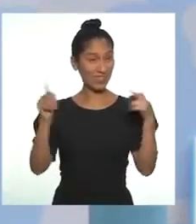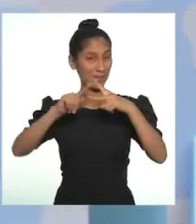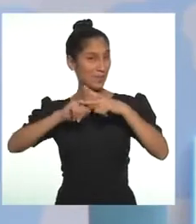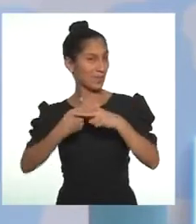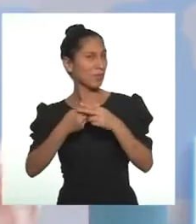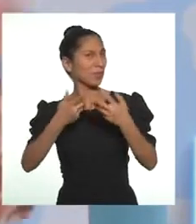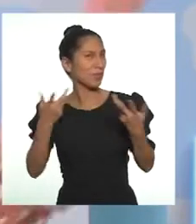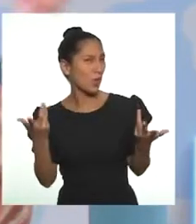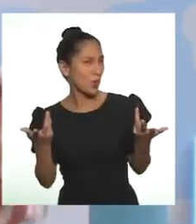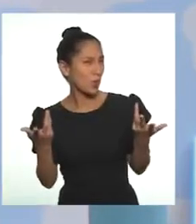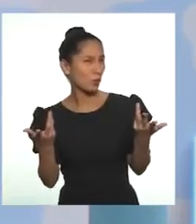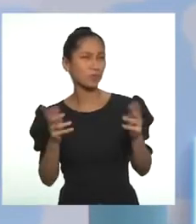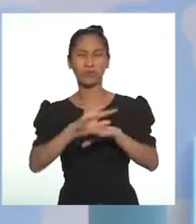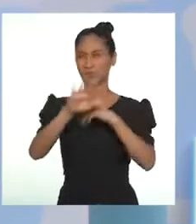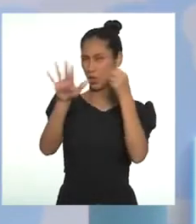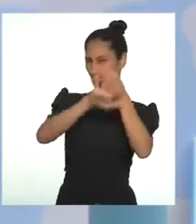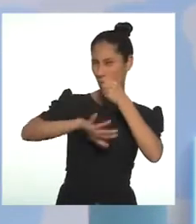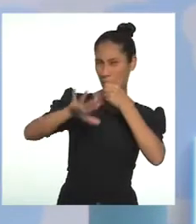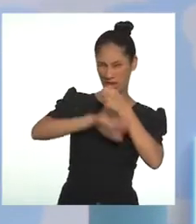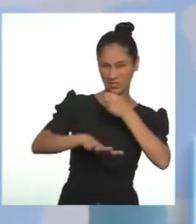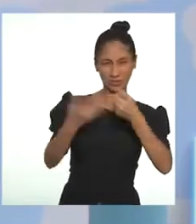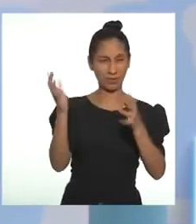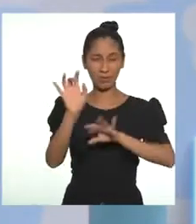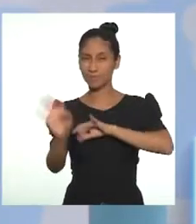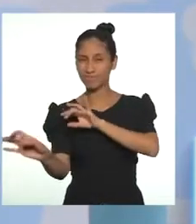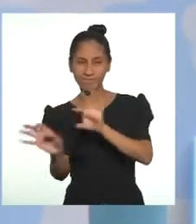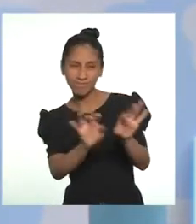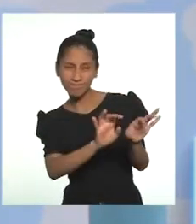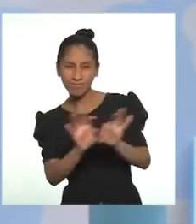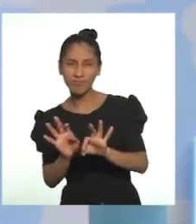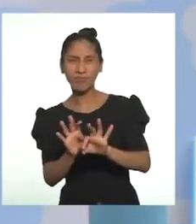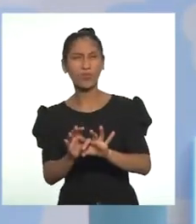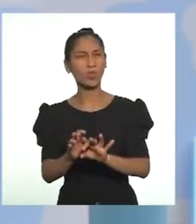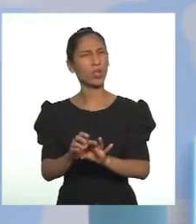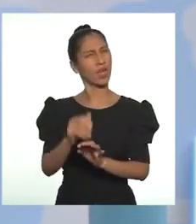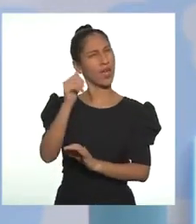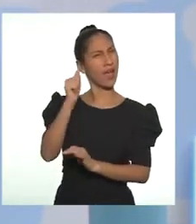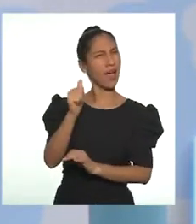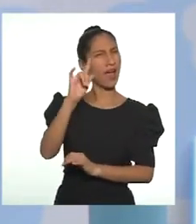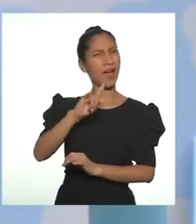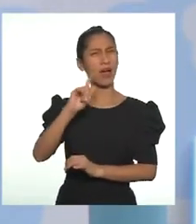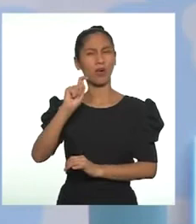empecemos con lo básico. A ver, ¿qué es la autoestima?